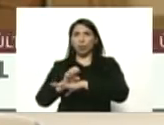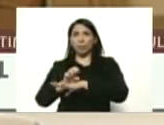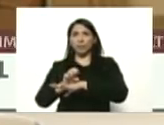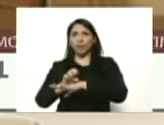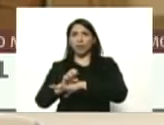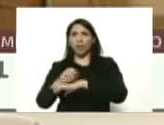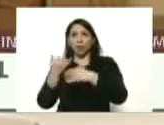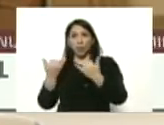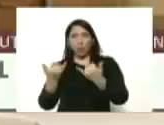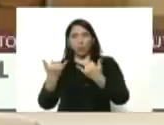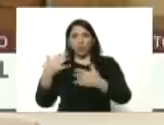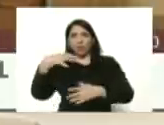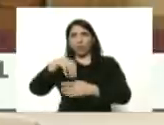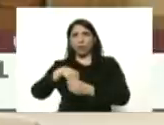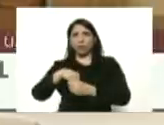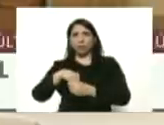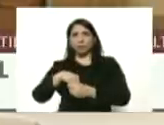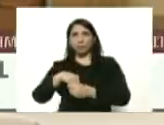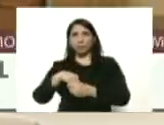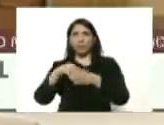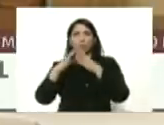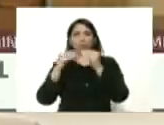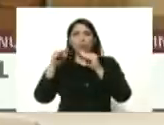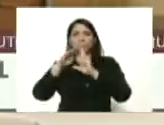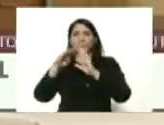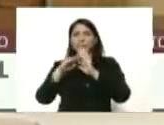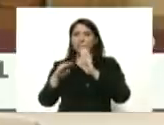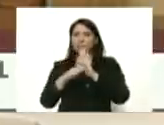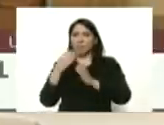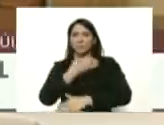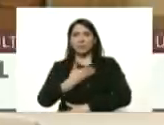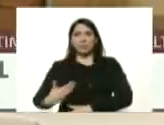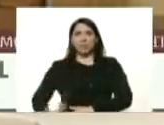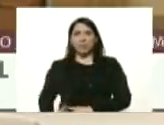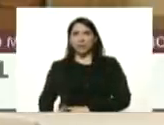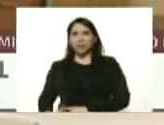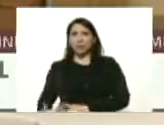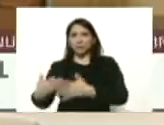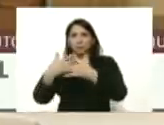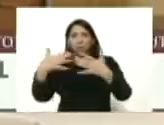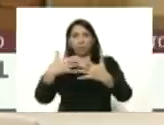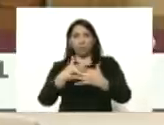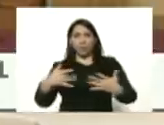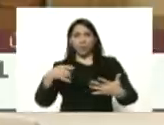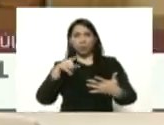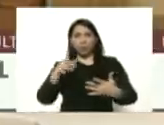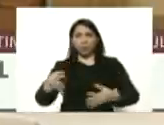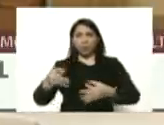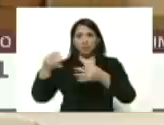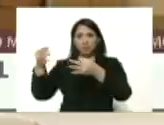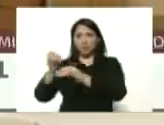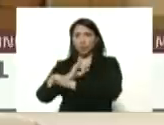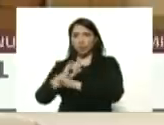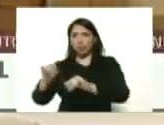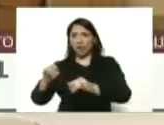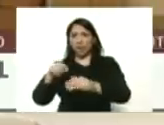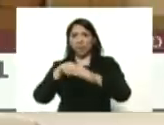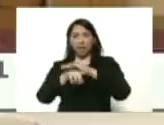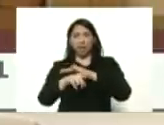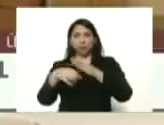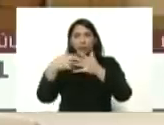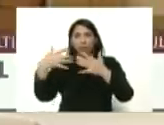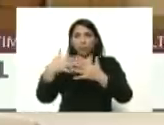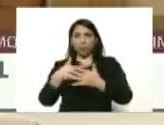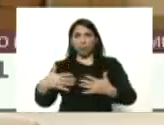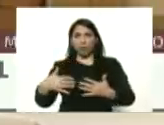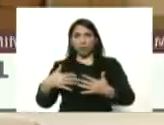actualmente de la cuarentena todas esas medidas presidente en el documento que usted recibió ya están contempladas de tal